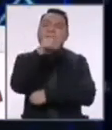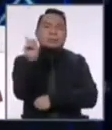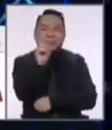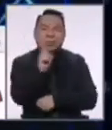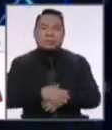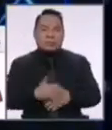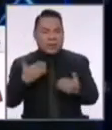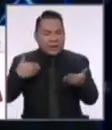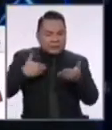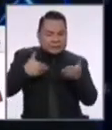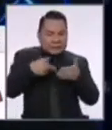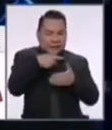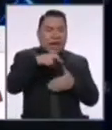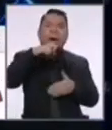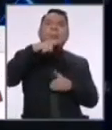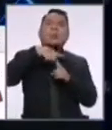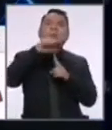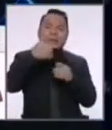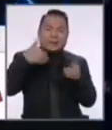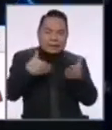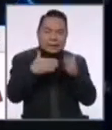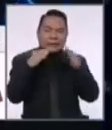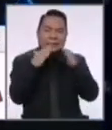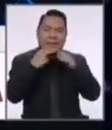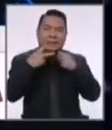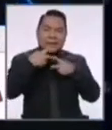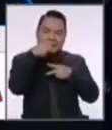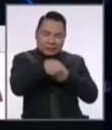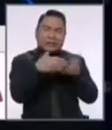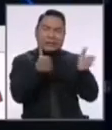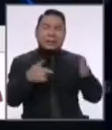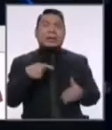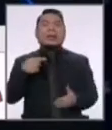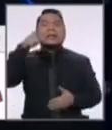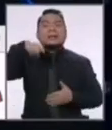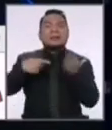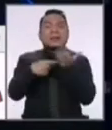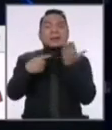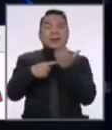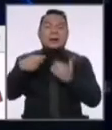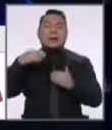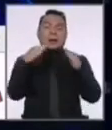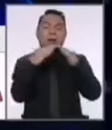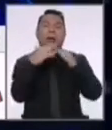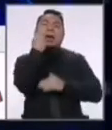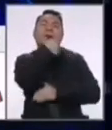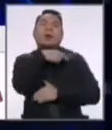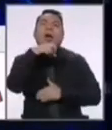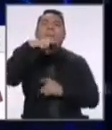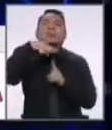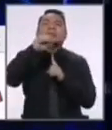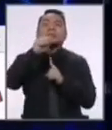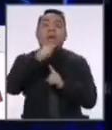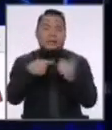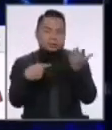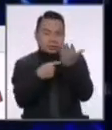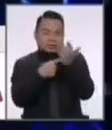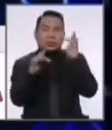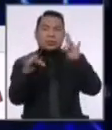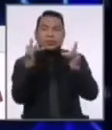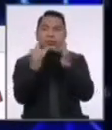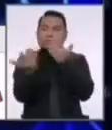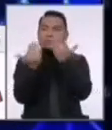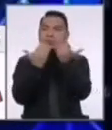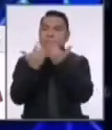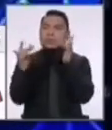Nos tenemos que dar salud ahí mismo, en el barrio y necesitamos tecnología, postas con tecnología, con telemedicina, con historia